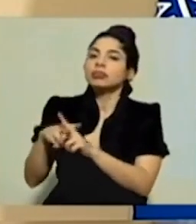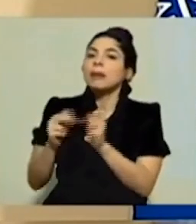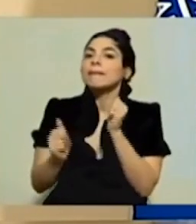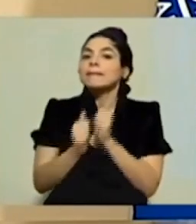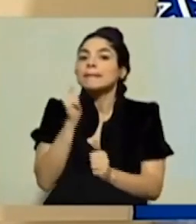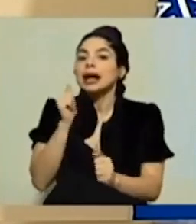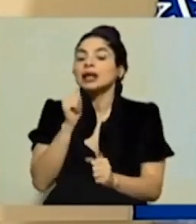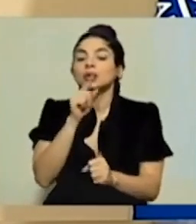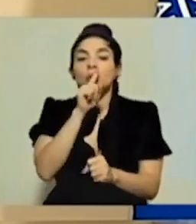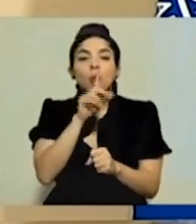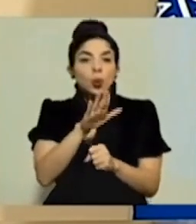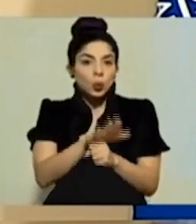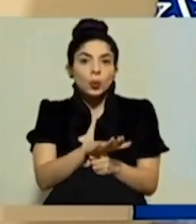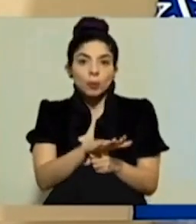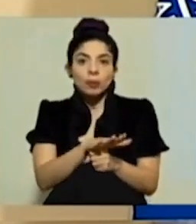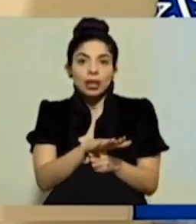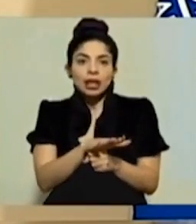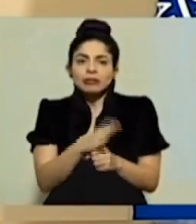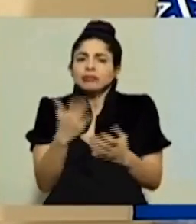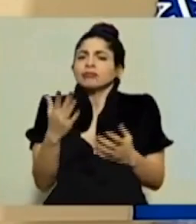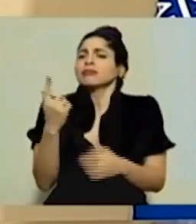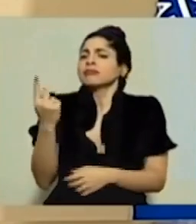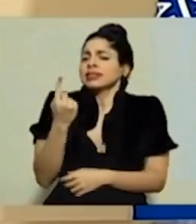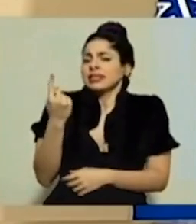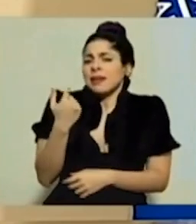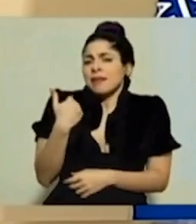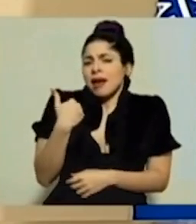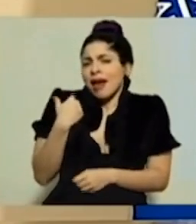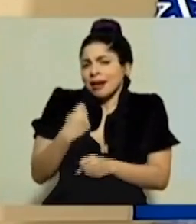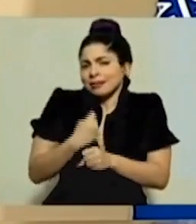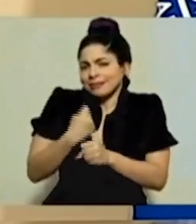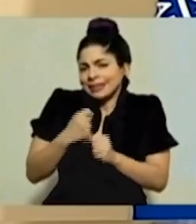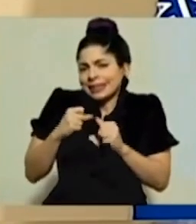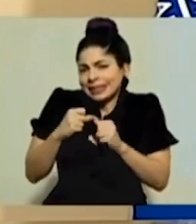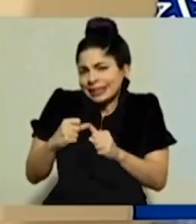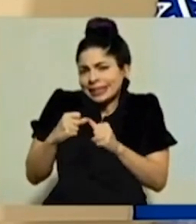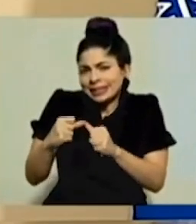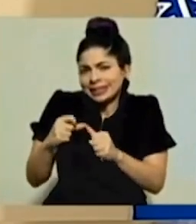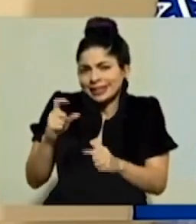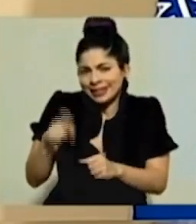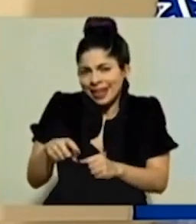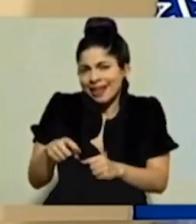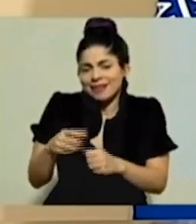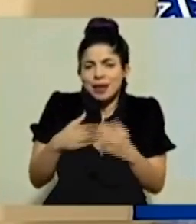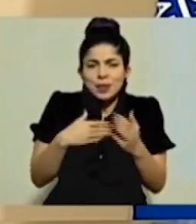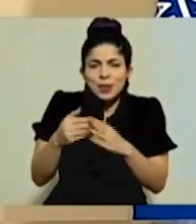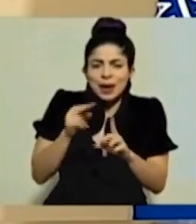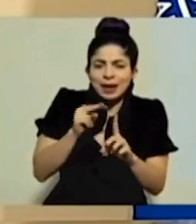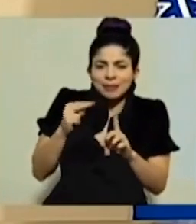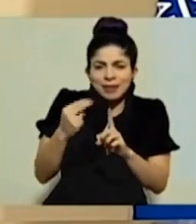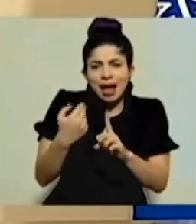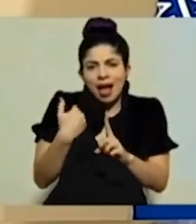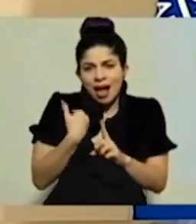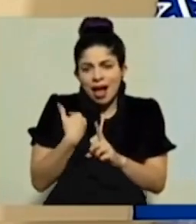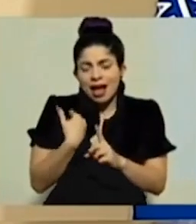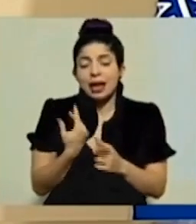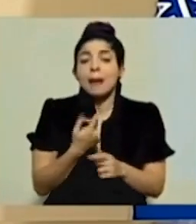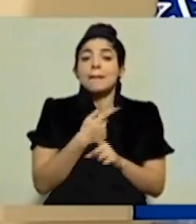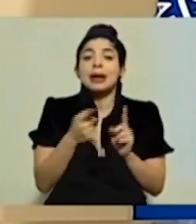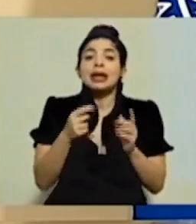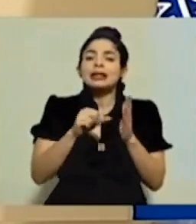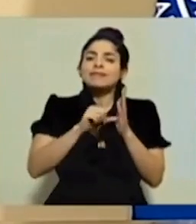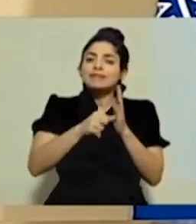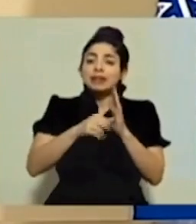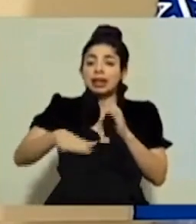mucho mayor cumplimiento. Por supuesto que siempre tenemos tarea que realizar desde todos los puntos de vista, pero queremos enfatizar que